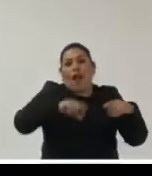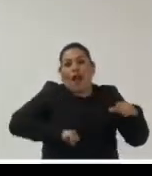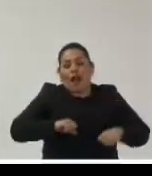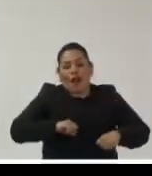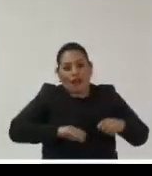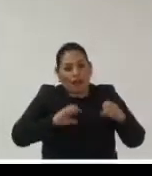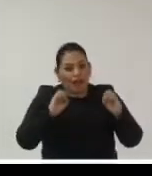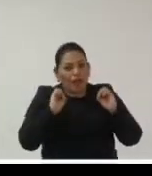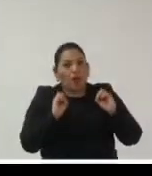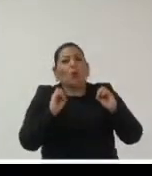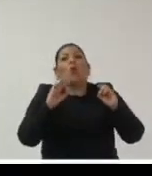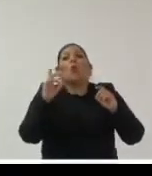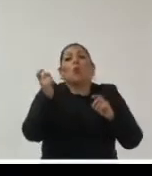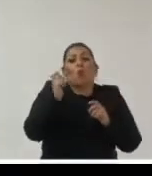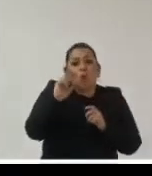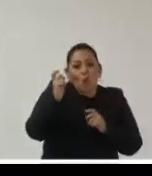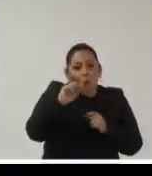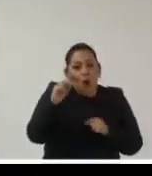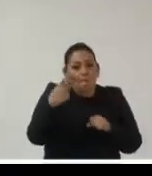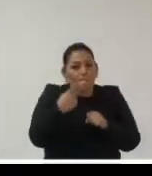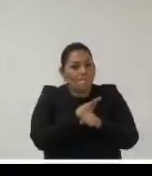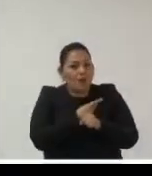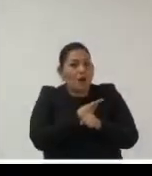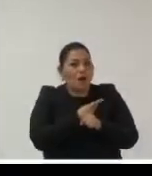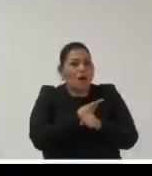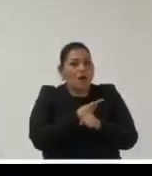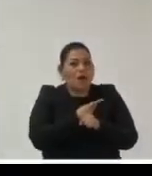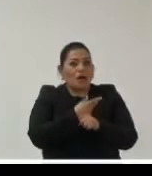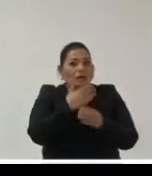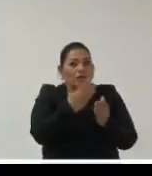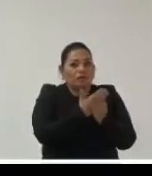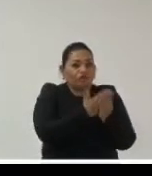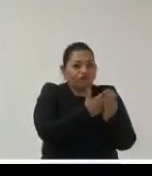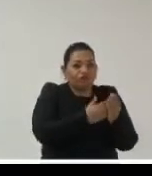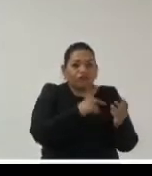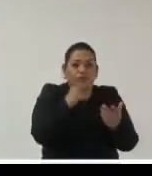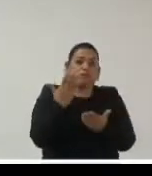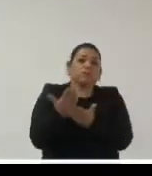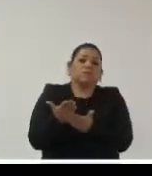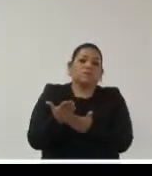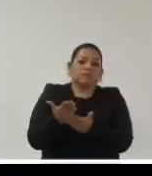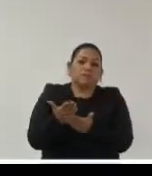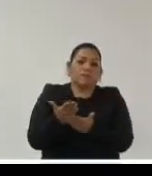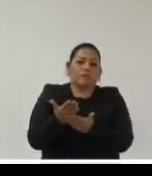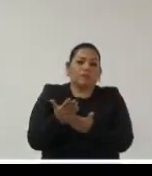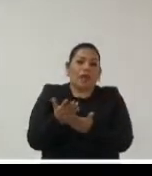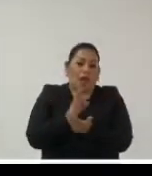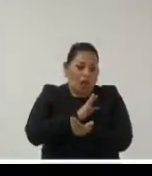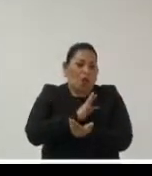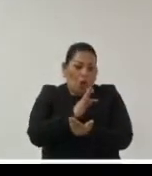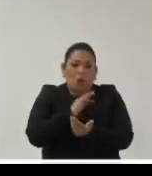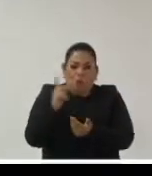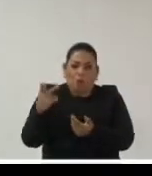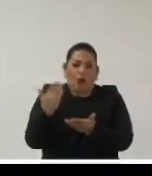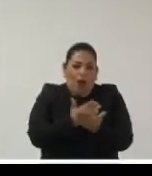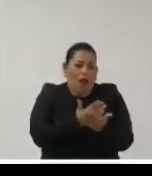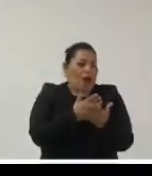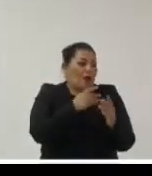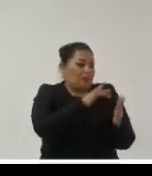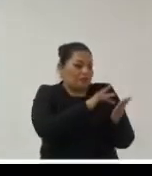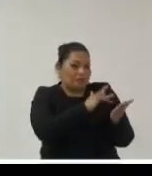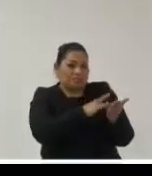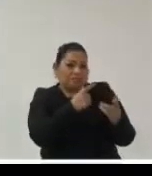cuando por casualidad llegaran a un repositorio de archivo pudiéramos dar garantía de que fueron